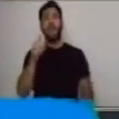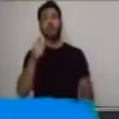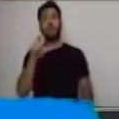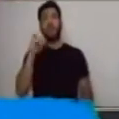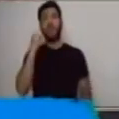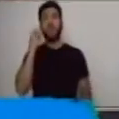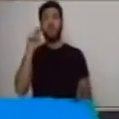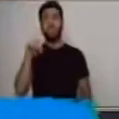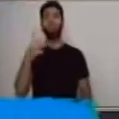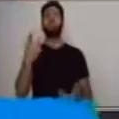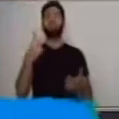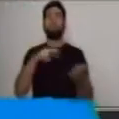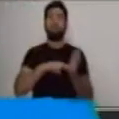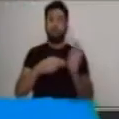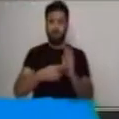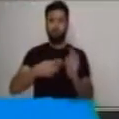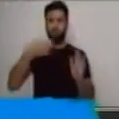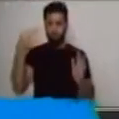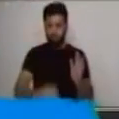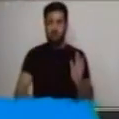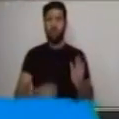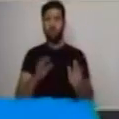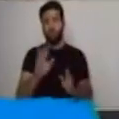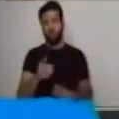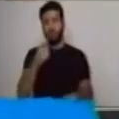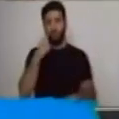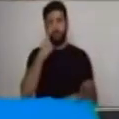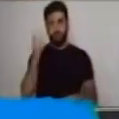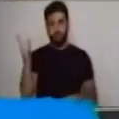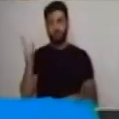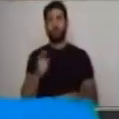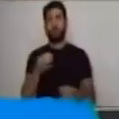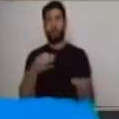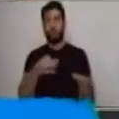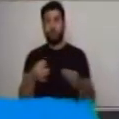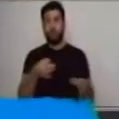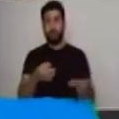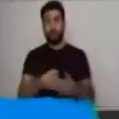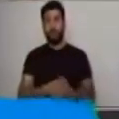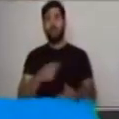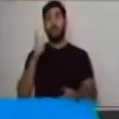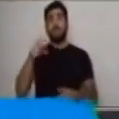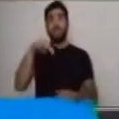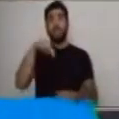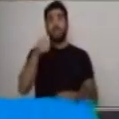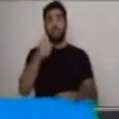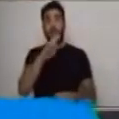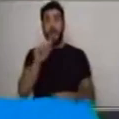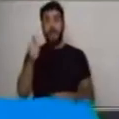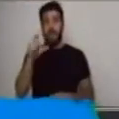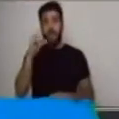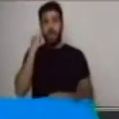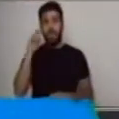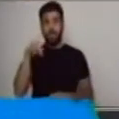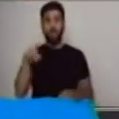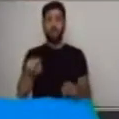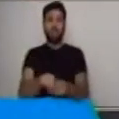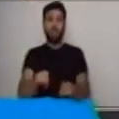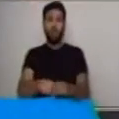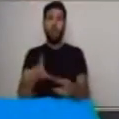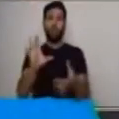anteriores. Veamos acá. La narración es un relato en el que intervienen